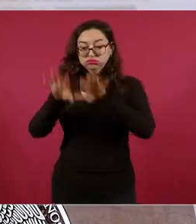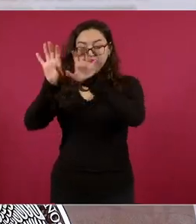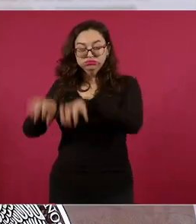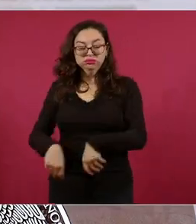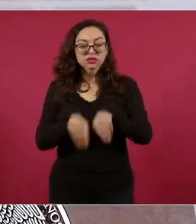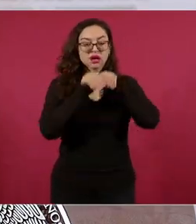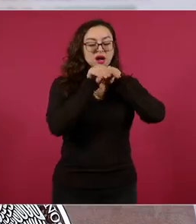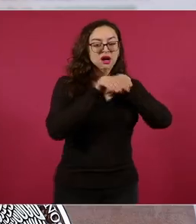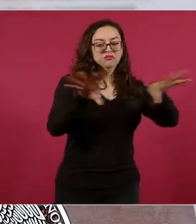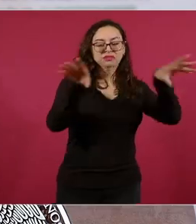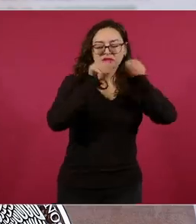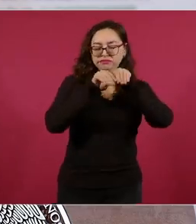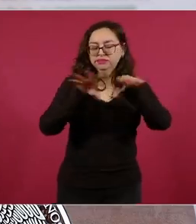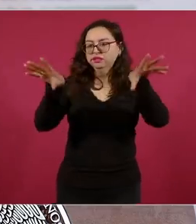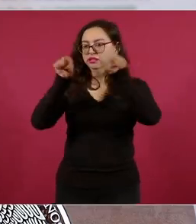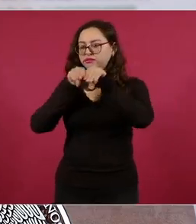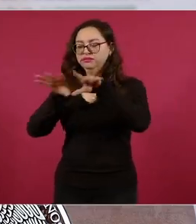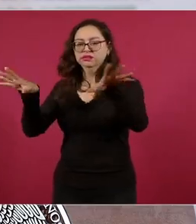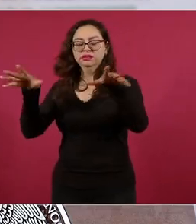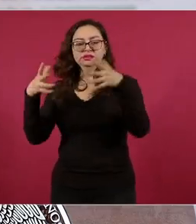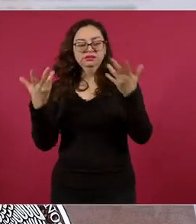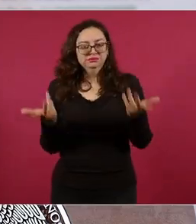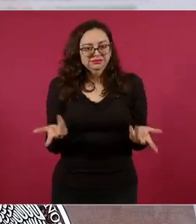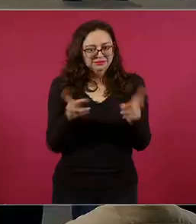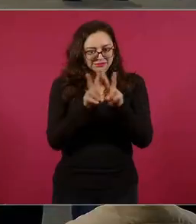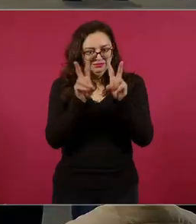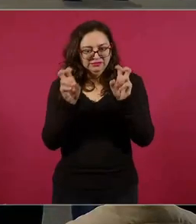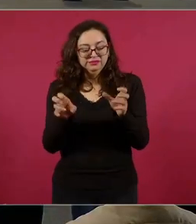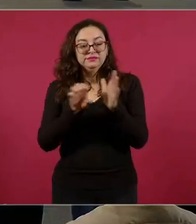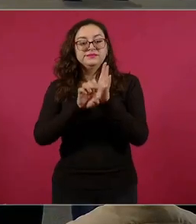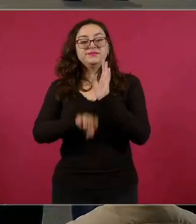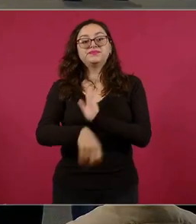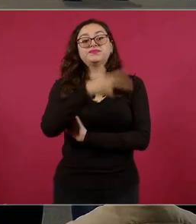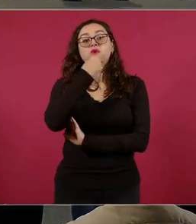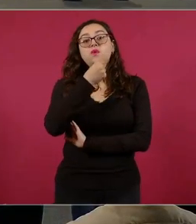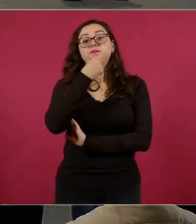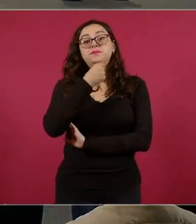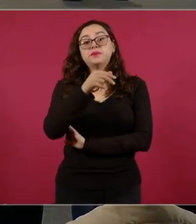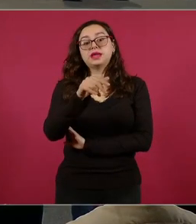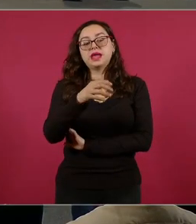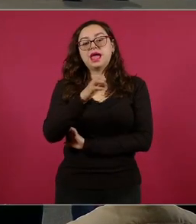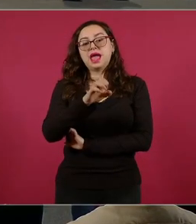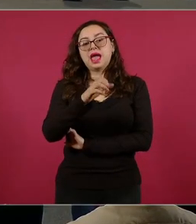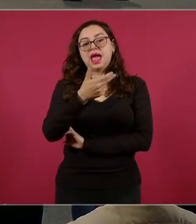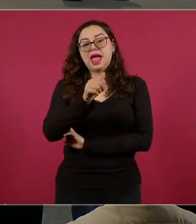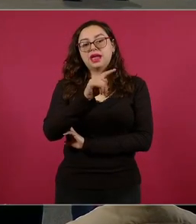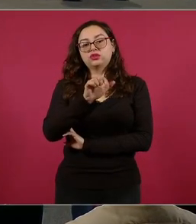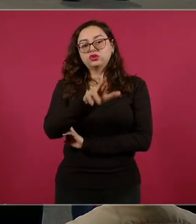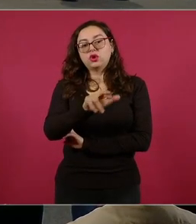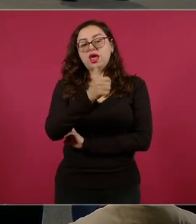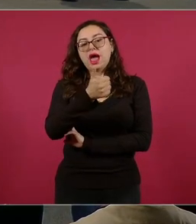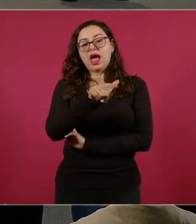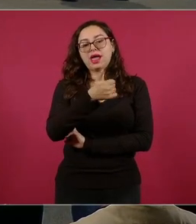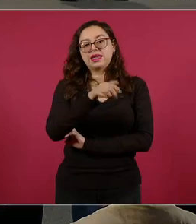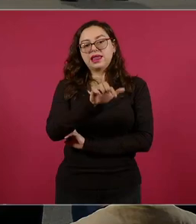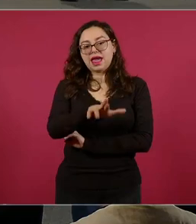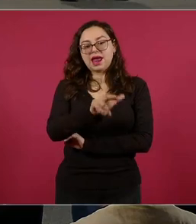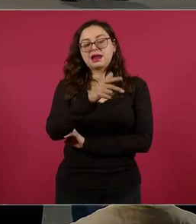publicado más de una al respecto, como Héctor Aguilar Camín, el perredista Jesús Zambrano, Luis